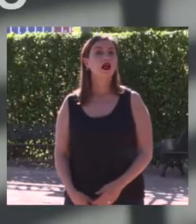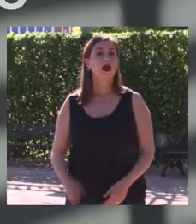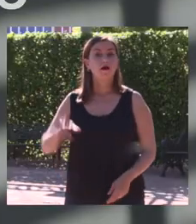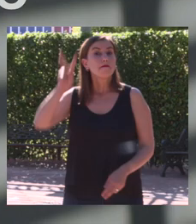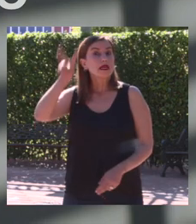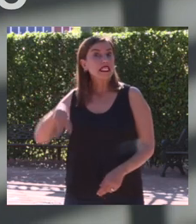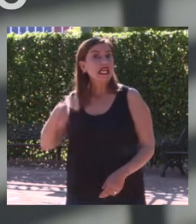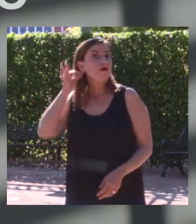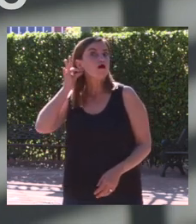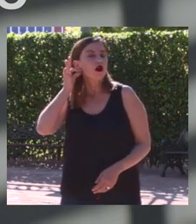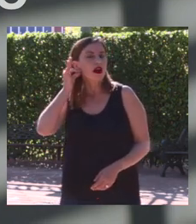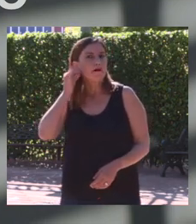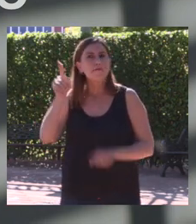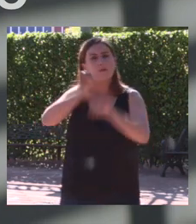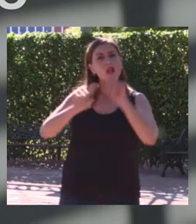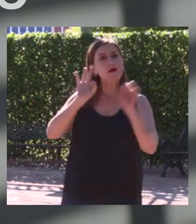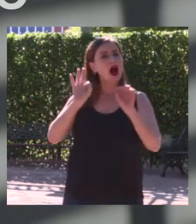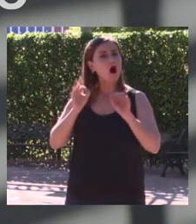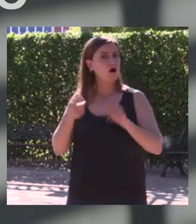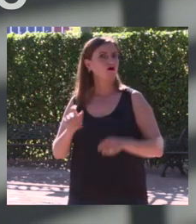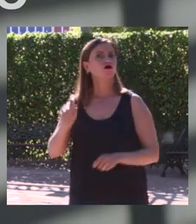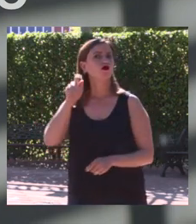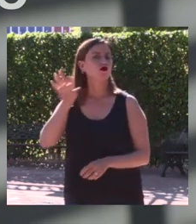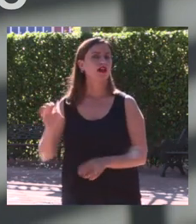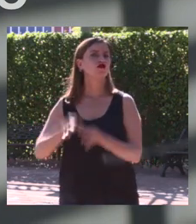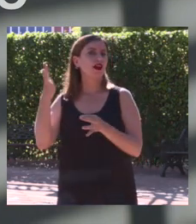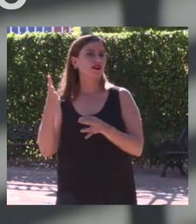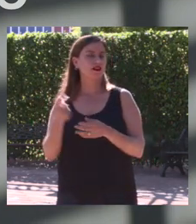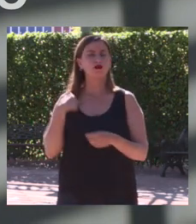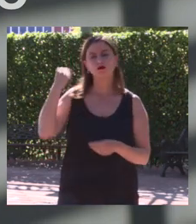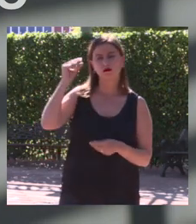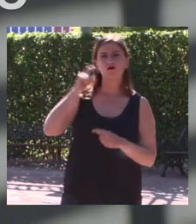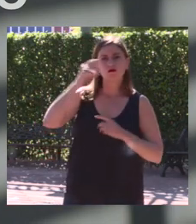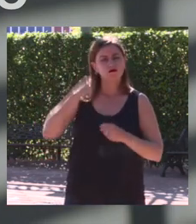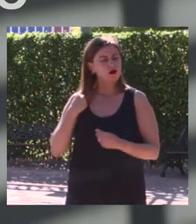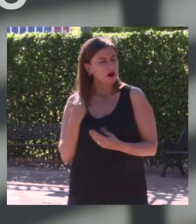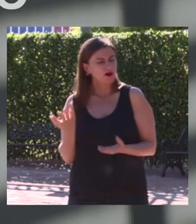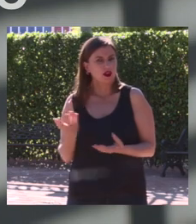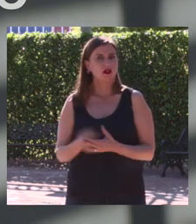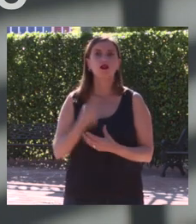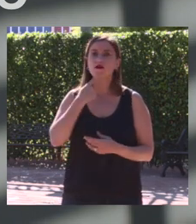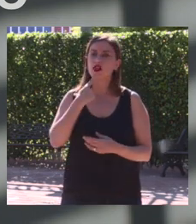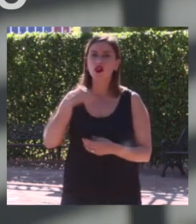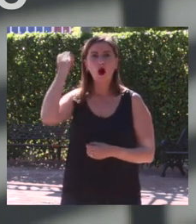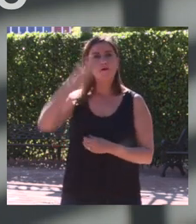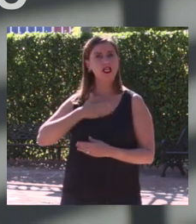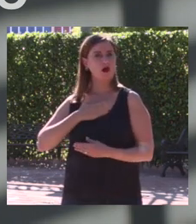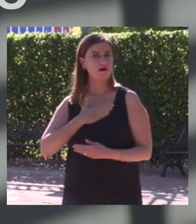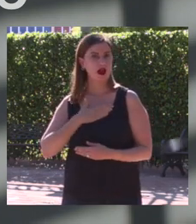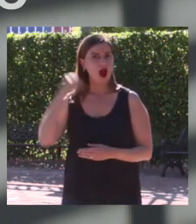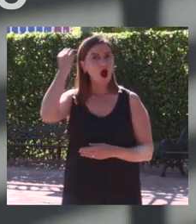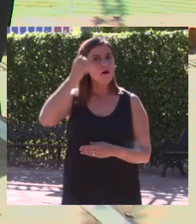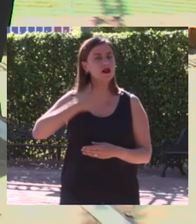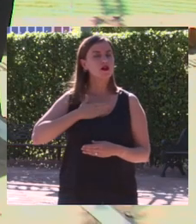¿y ser mujer es un problema o es un privilegio? yo muchas veces me lo he preguntado y yo os voy a decir mi